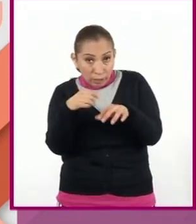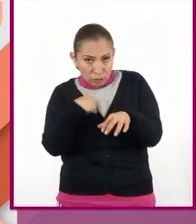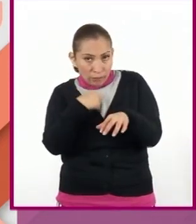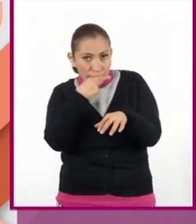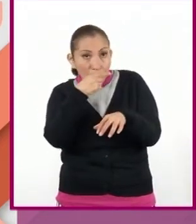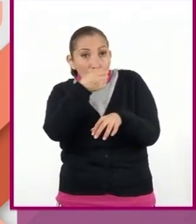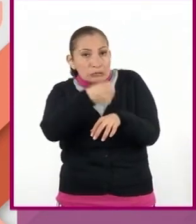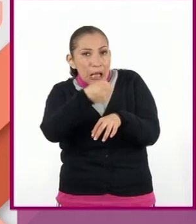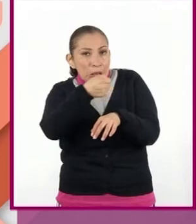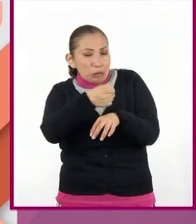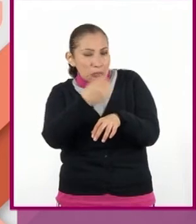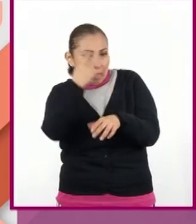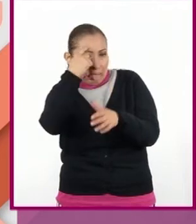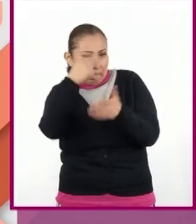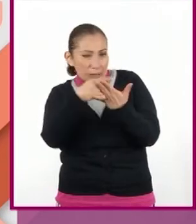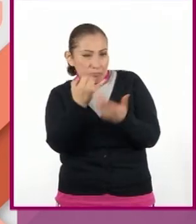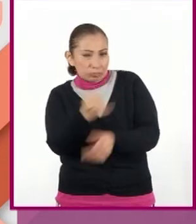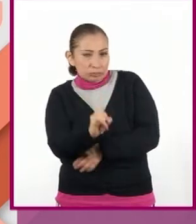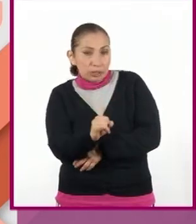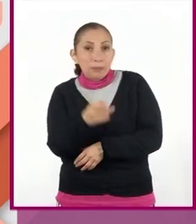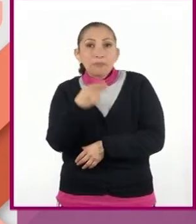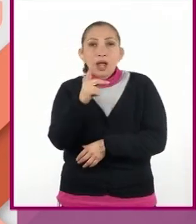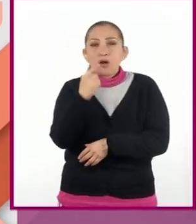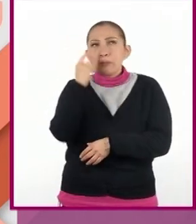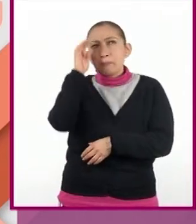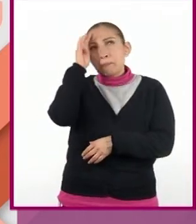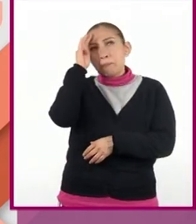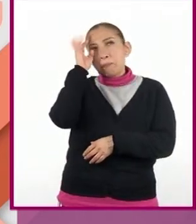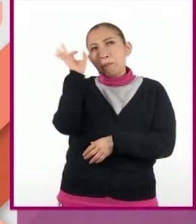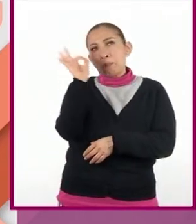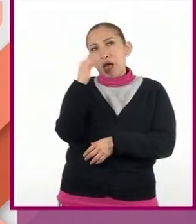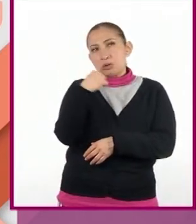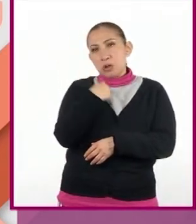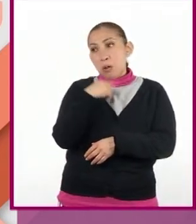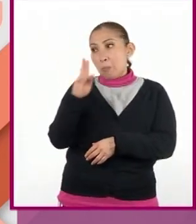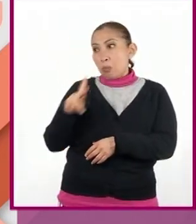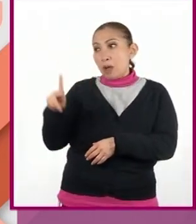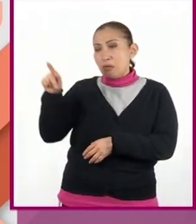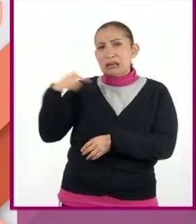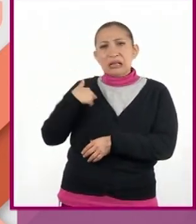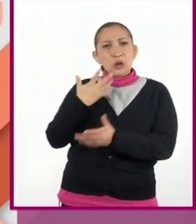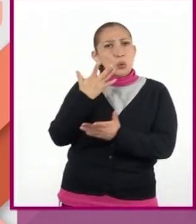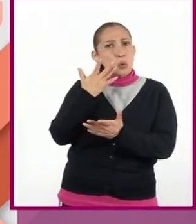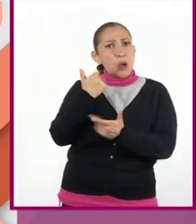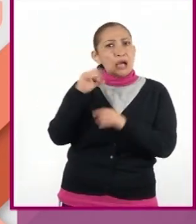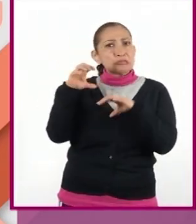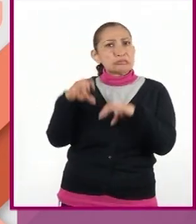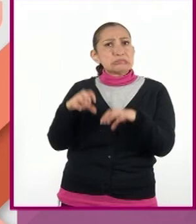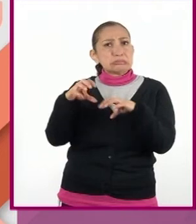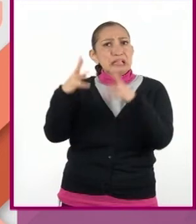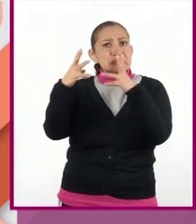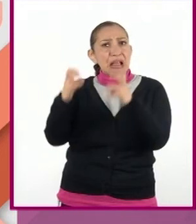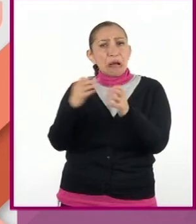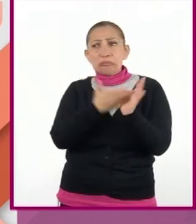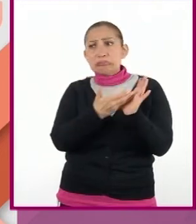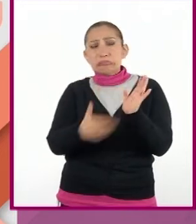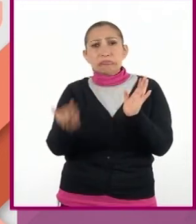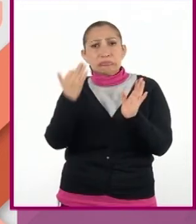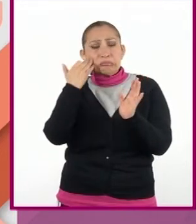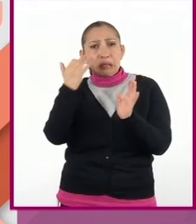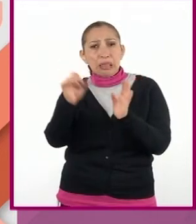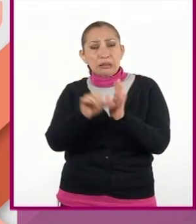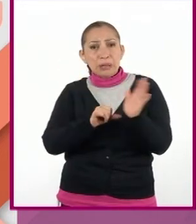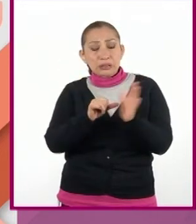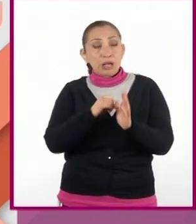como saludo incrédulo. Pero también pensando en mi pueblo que sufría una sequía de meses. Lo